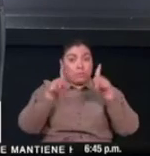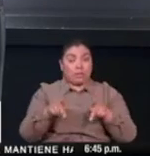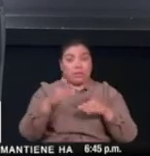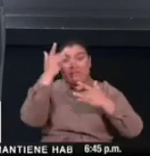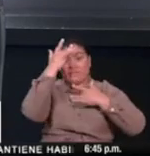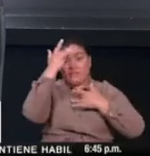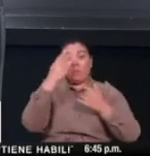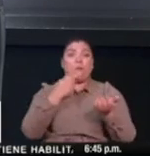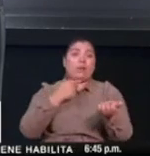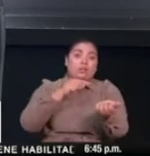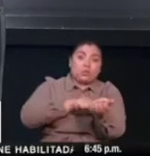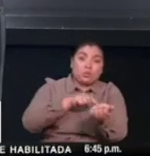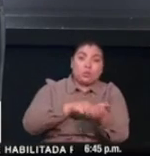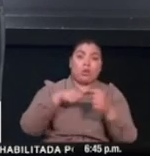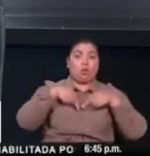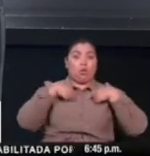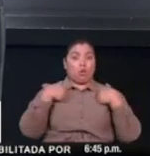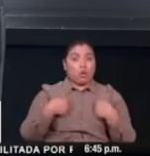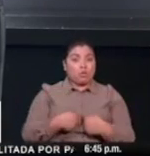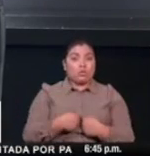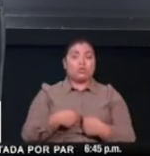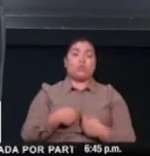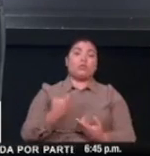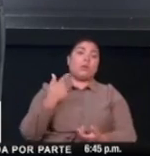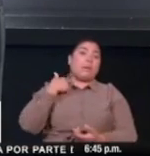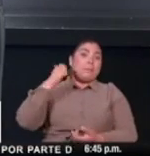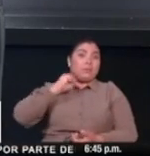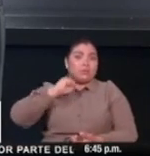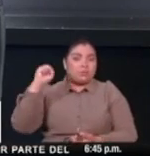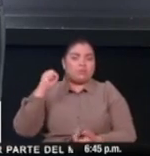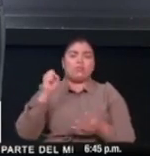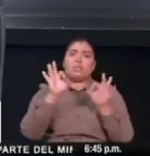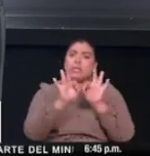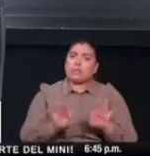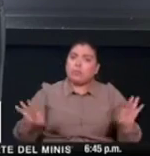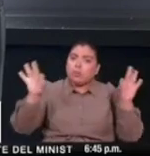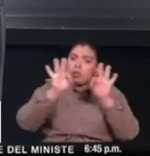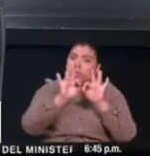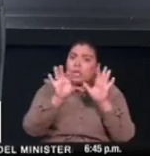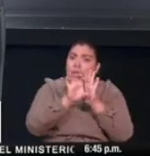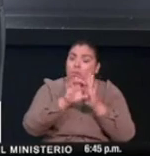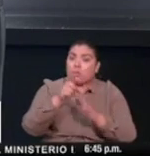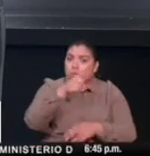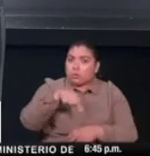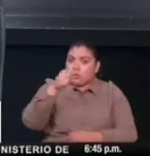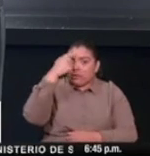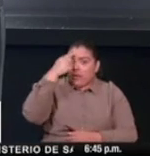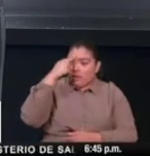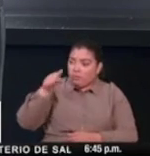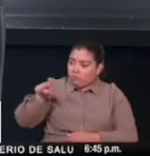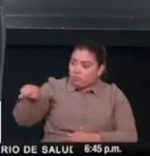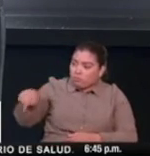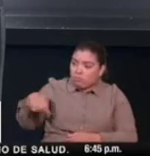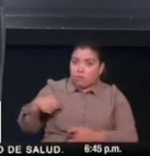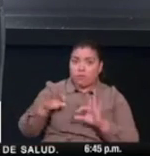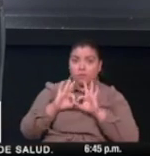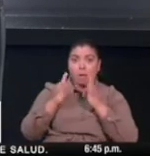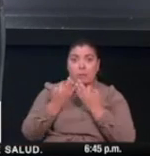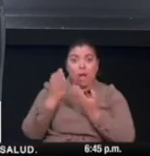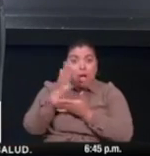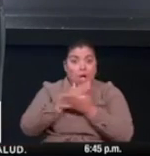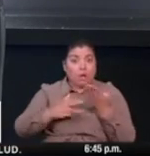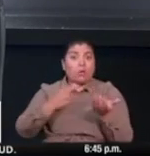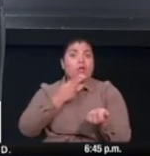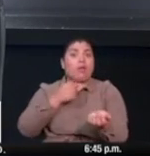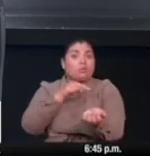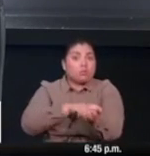familias y a todas las personas que nos escuchan en este momento, es importante que si contamos con un familiar que padece de diabetes, que